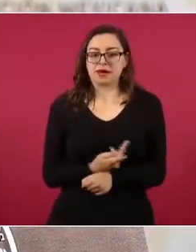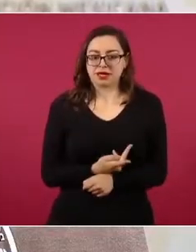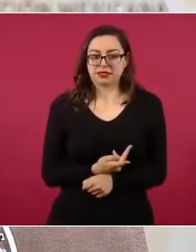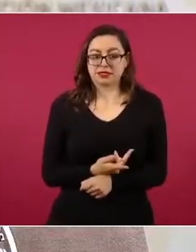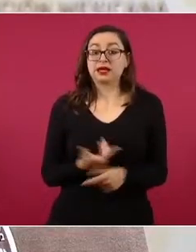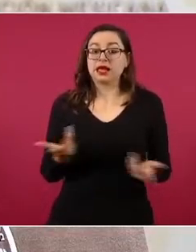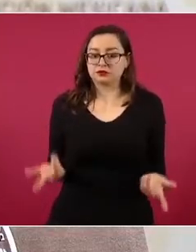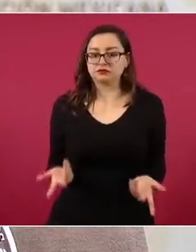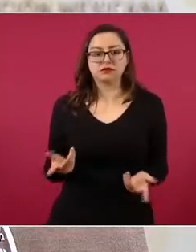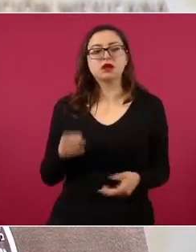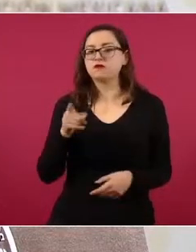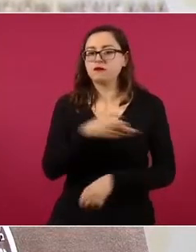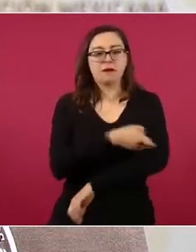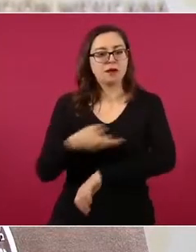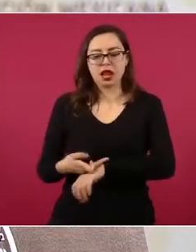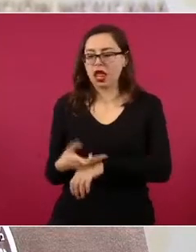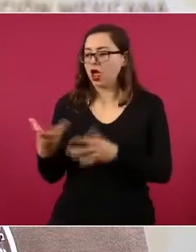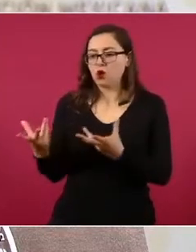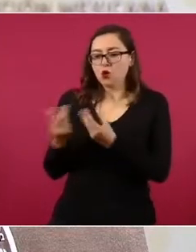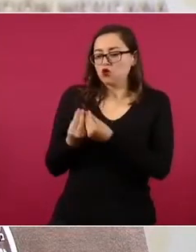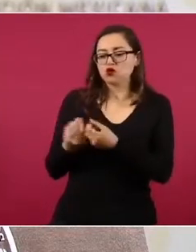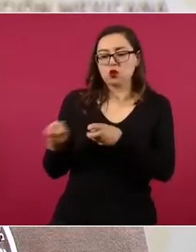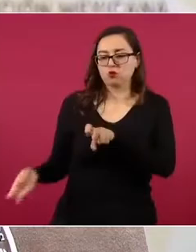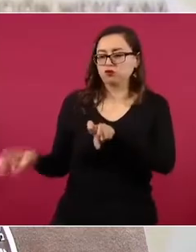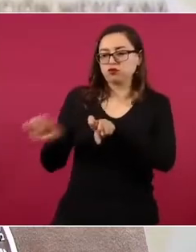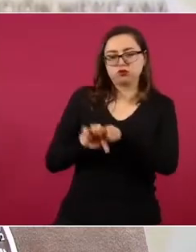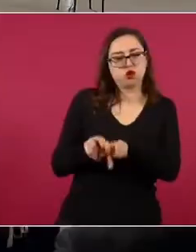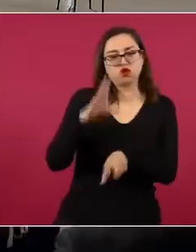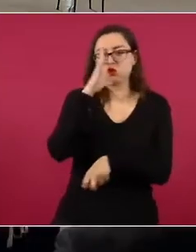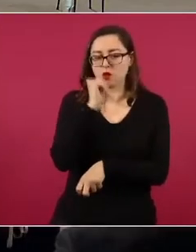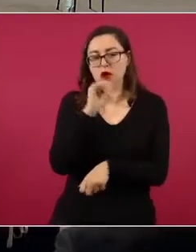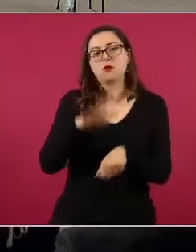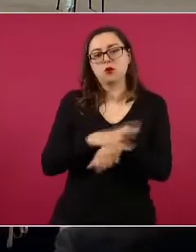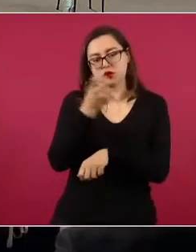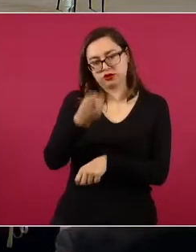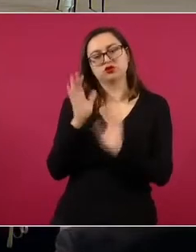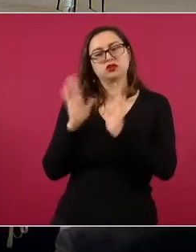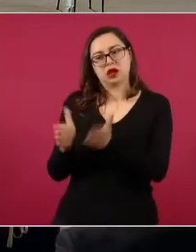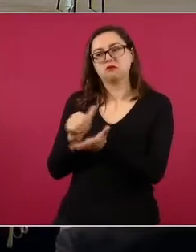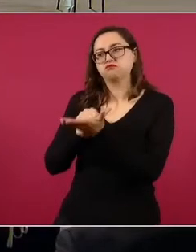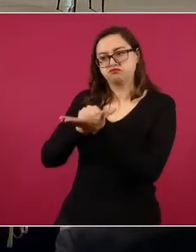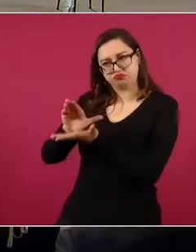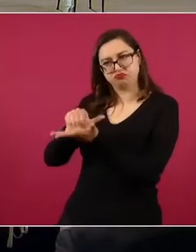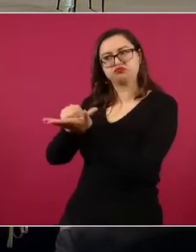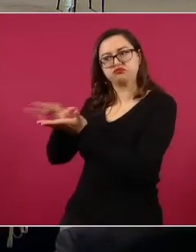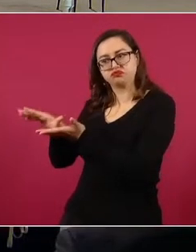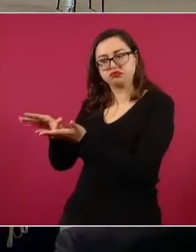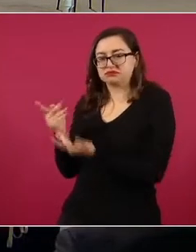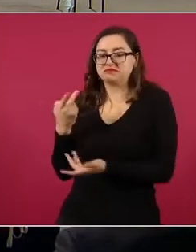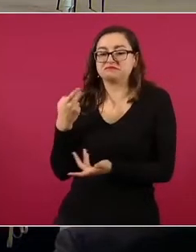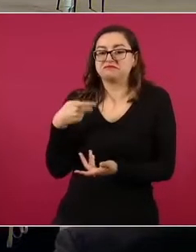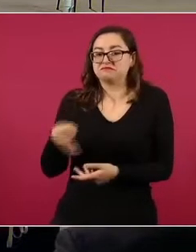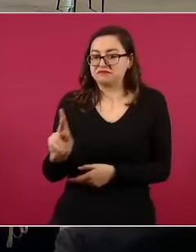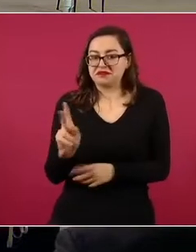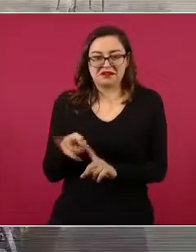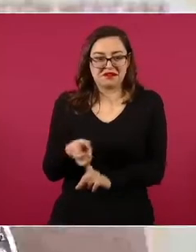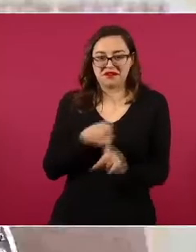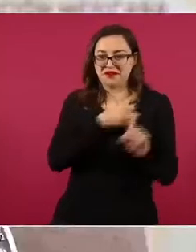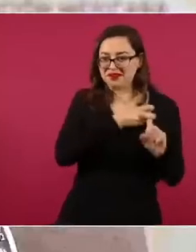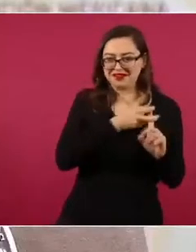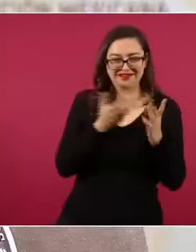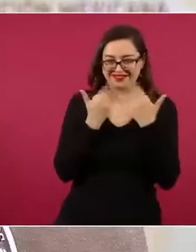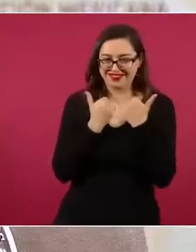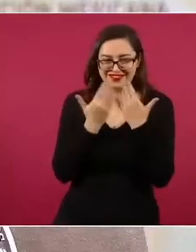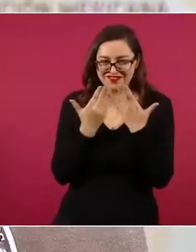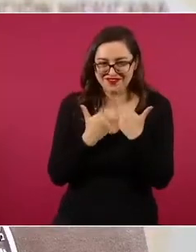causaron baja. Con estas acciones, la Guardia Nacional refrenda su compromiso de no tolerar conductas alejadas